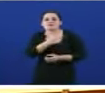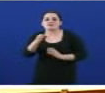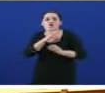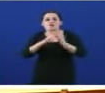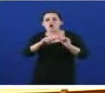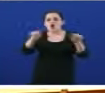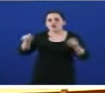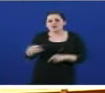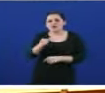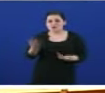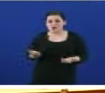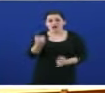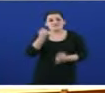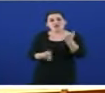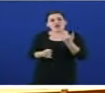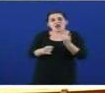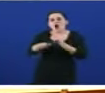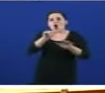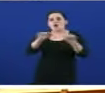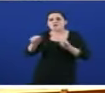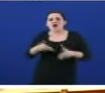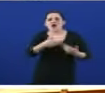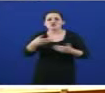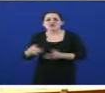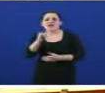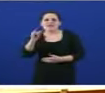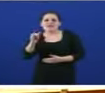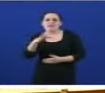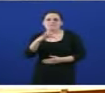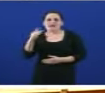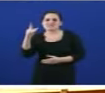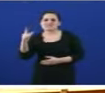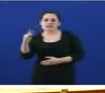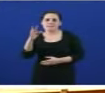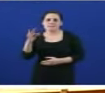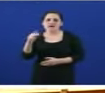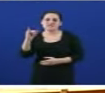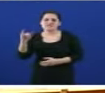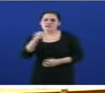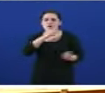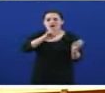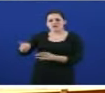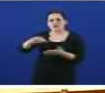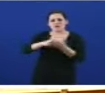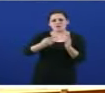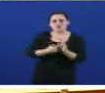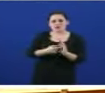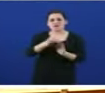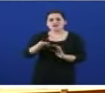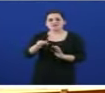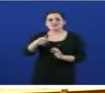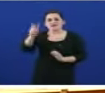Deixanse en convocar axudas para aí mais de mais sí provocando o abandono de proxectos e o abandono de carreiras